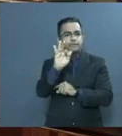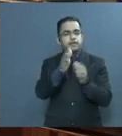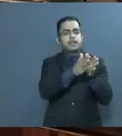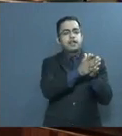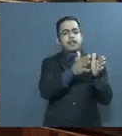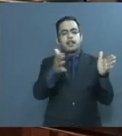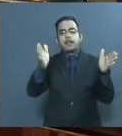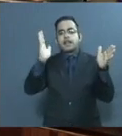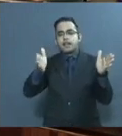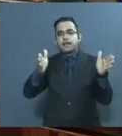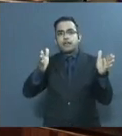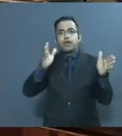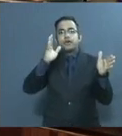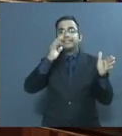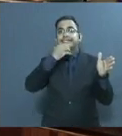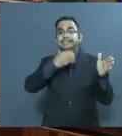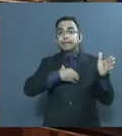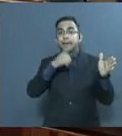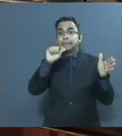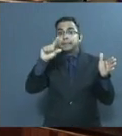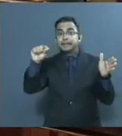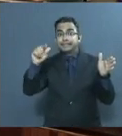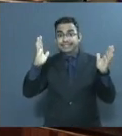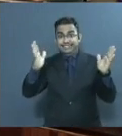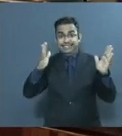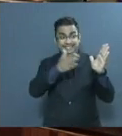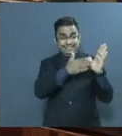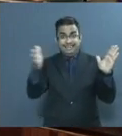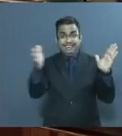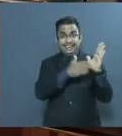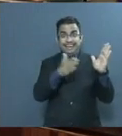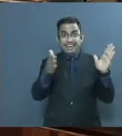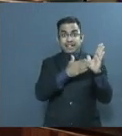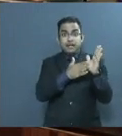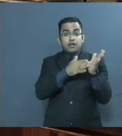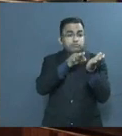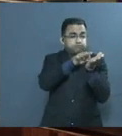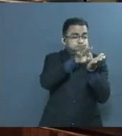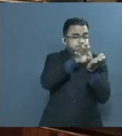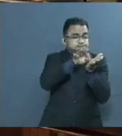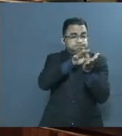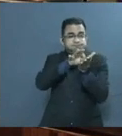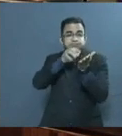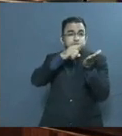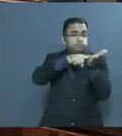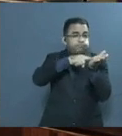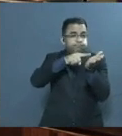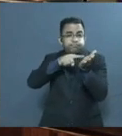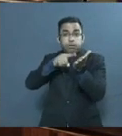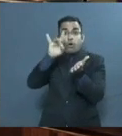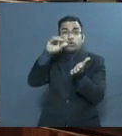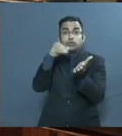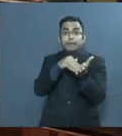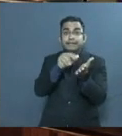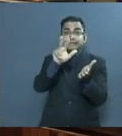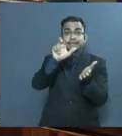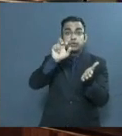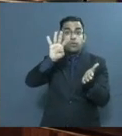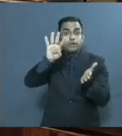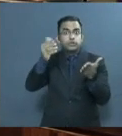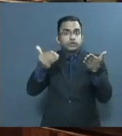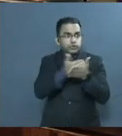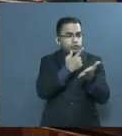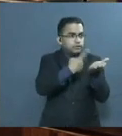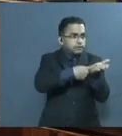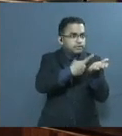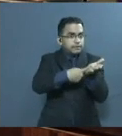diciembre de 2020, ingresaron a tramitación 8.304 nuevos recursos. En